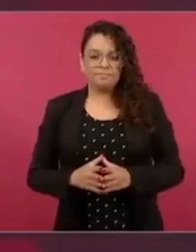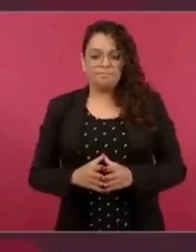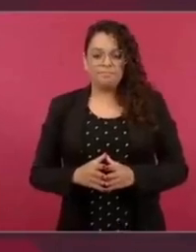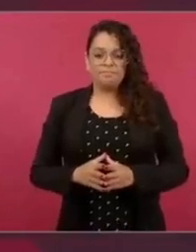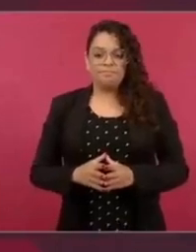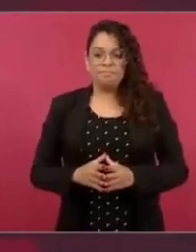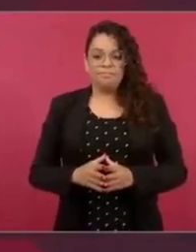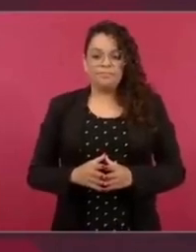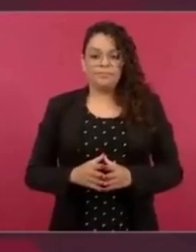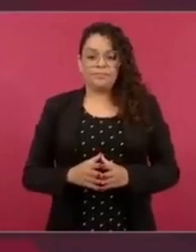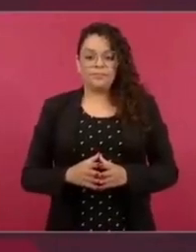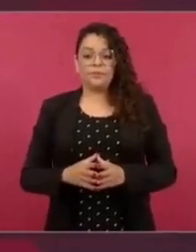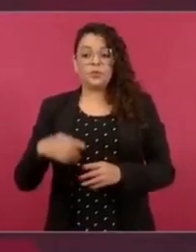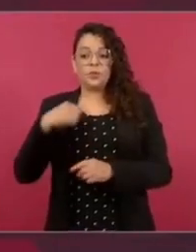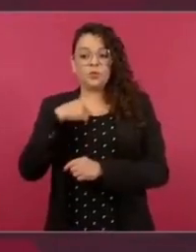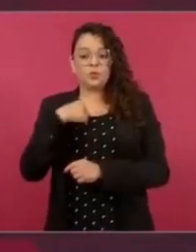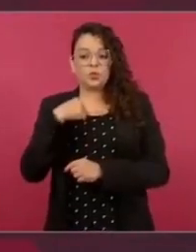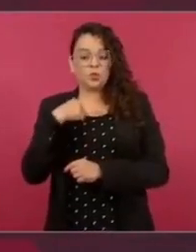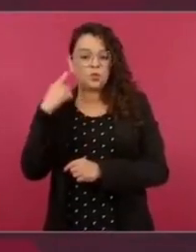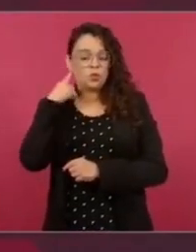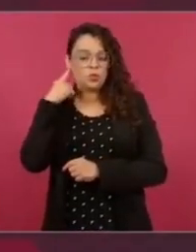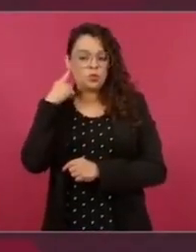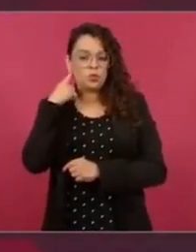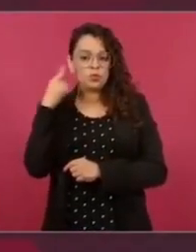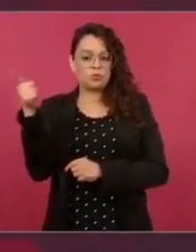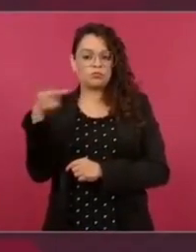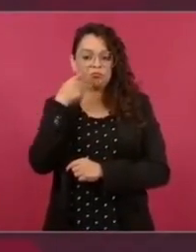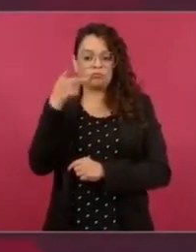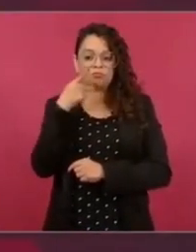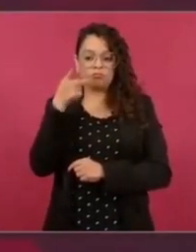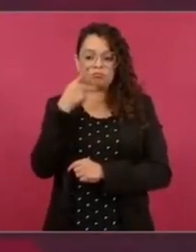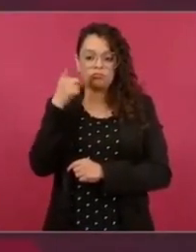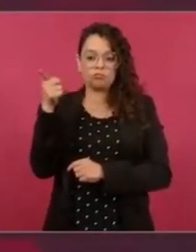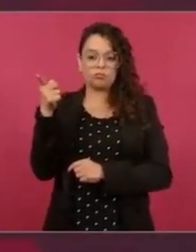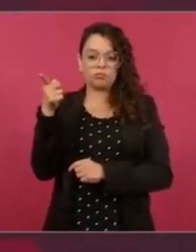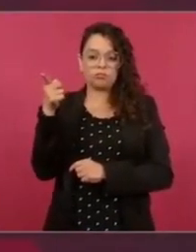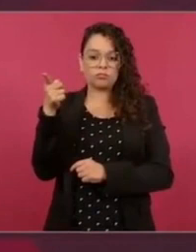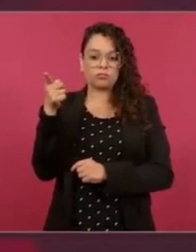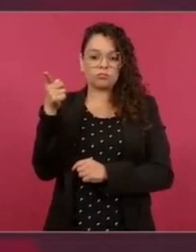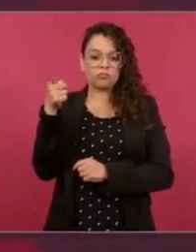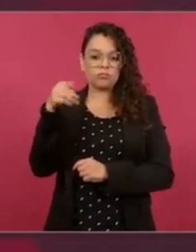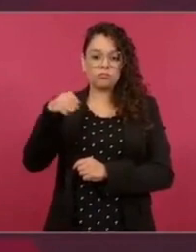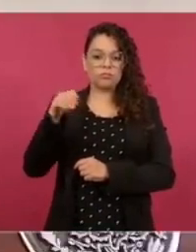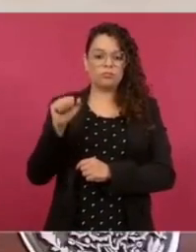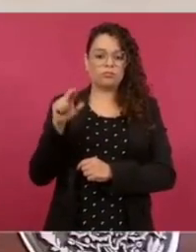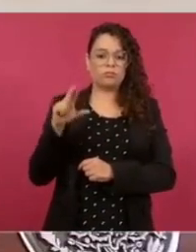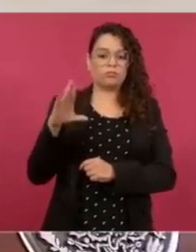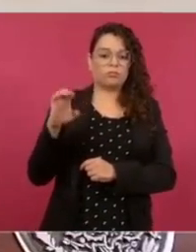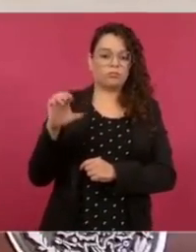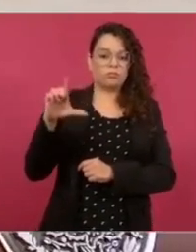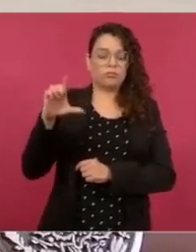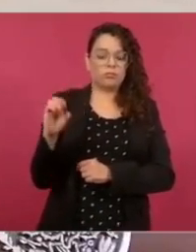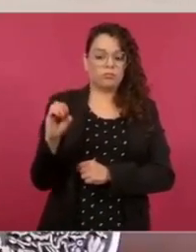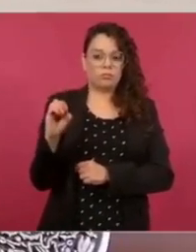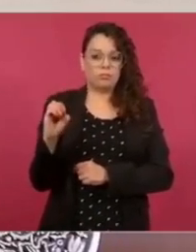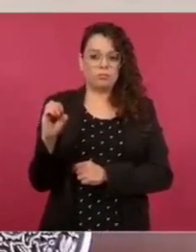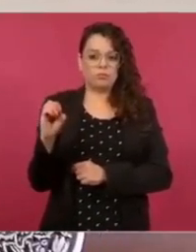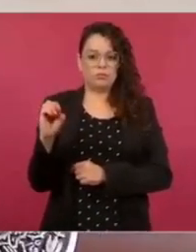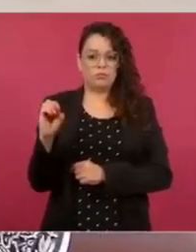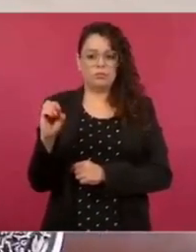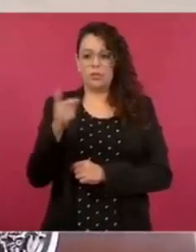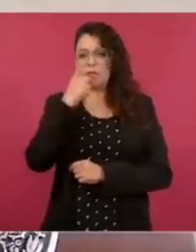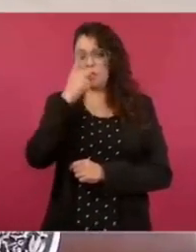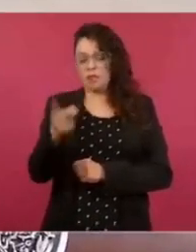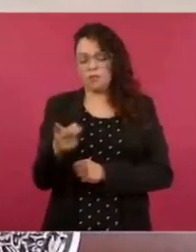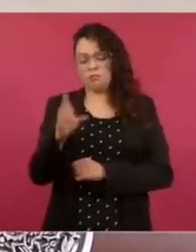Escuché a Marcelo que estaba inconforme por dos